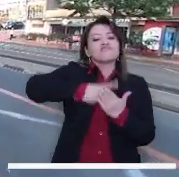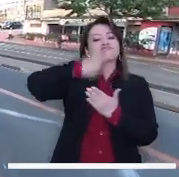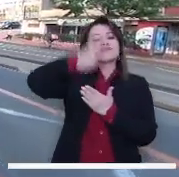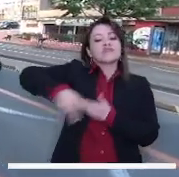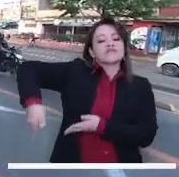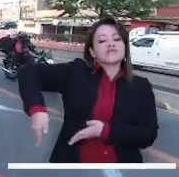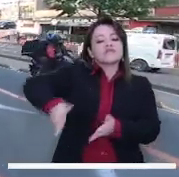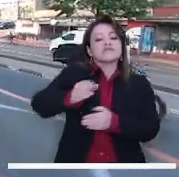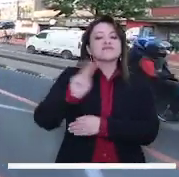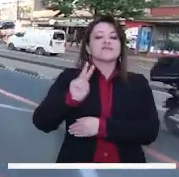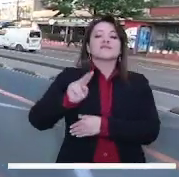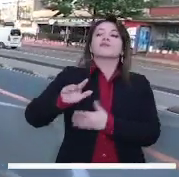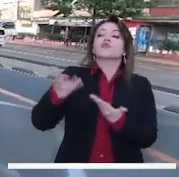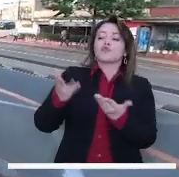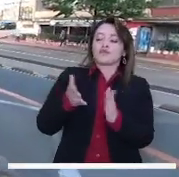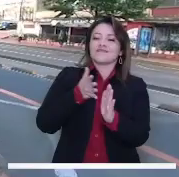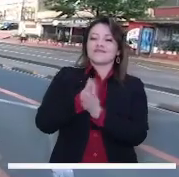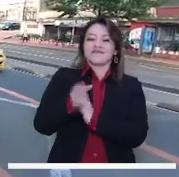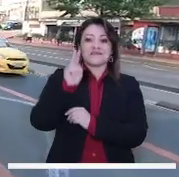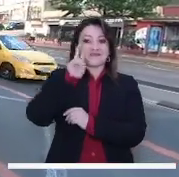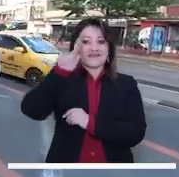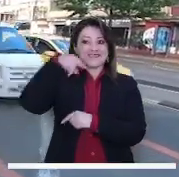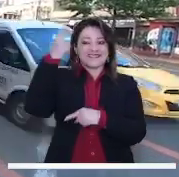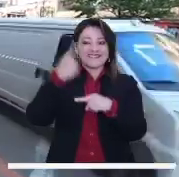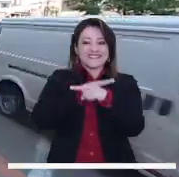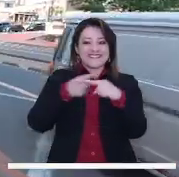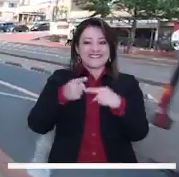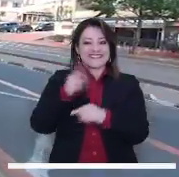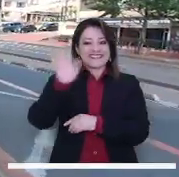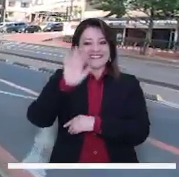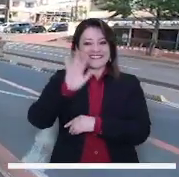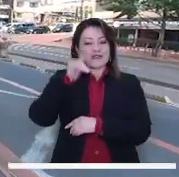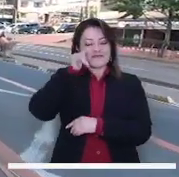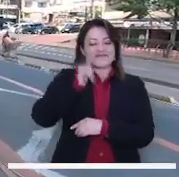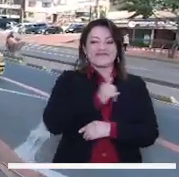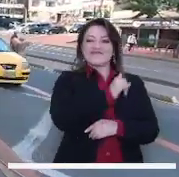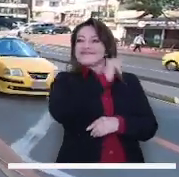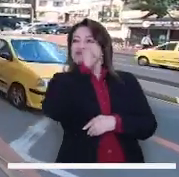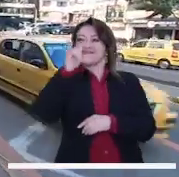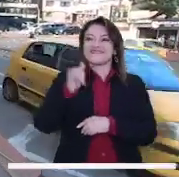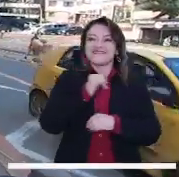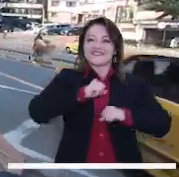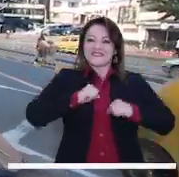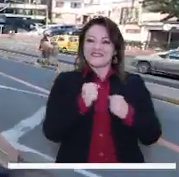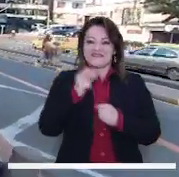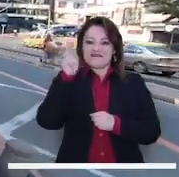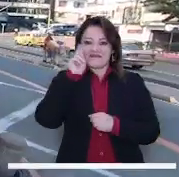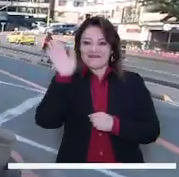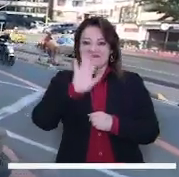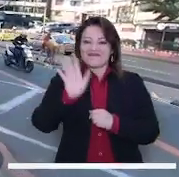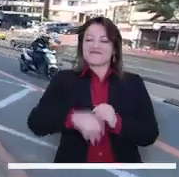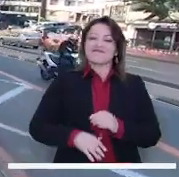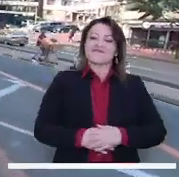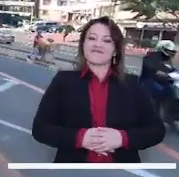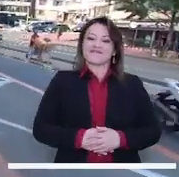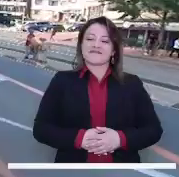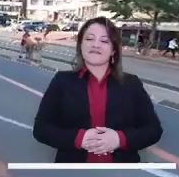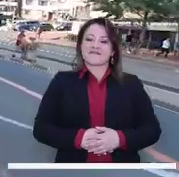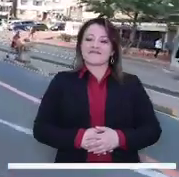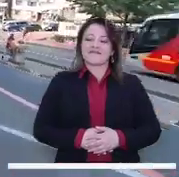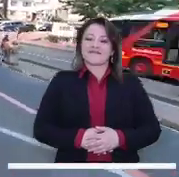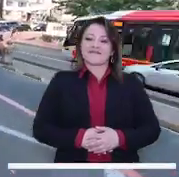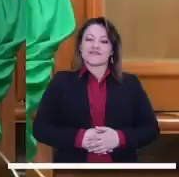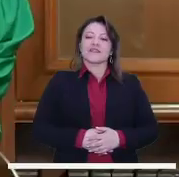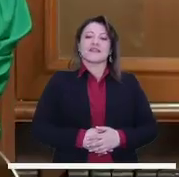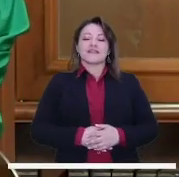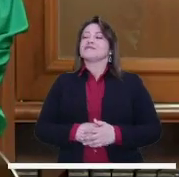este proyecto del Corredor Verde? Nos vemos en un próximo programa. Nosotros seguimos recorriendo las calles de Bogotá. Sigan en el estudio. Chao.